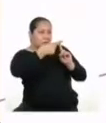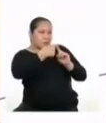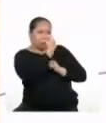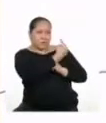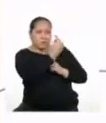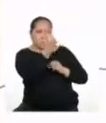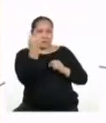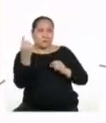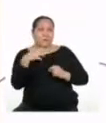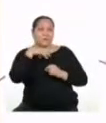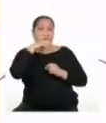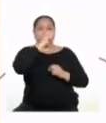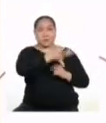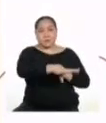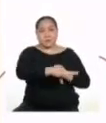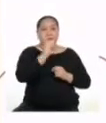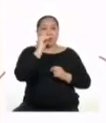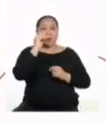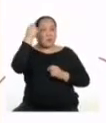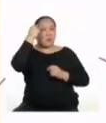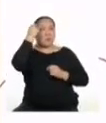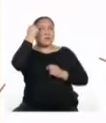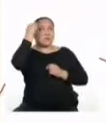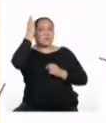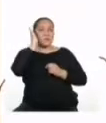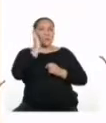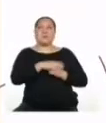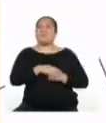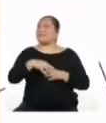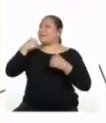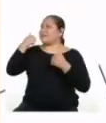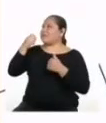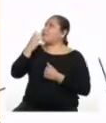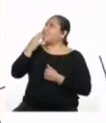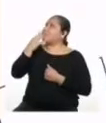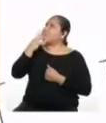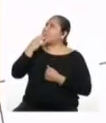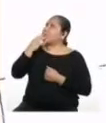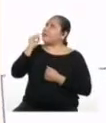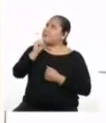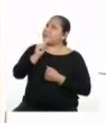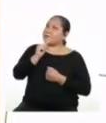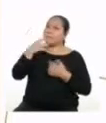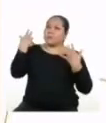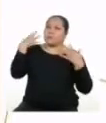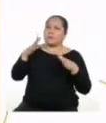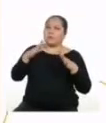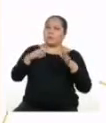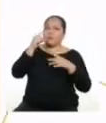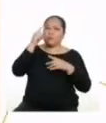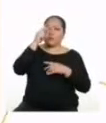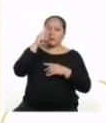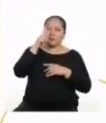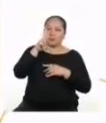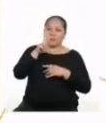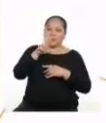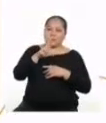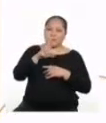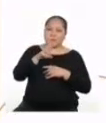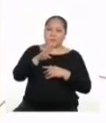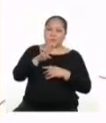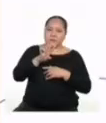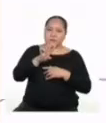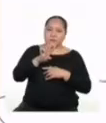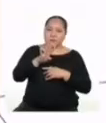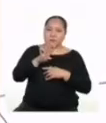nosotros. Decirlos o tenerlos en nuestras mentes. Buena, ya. Y con esto ya tenemos un, dos, tres,